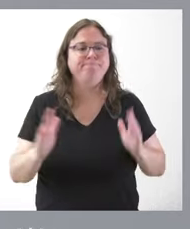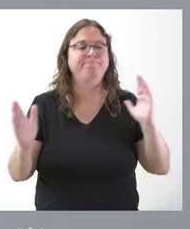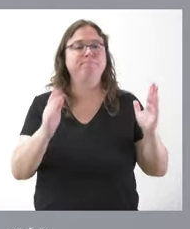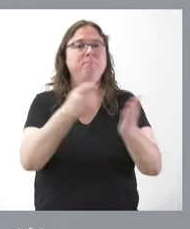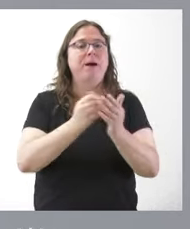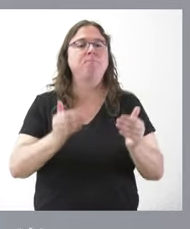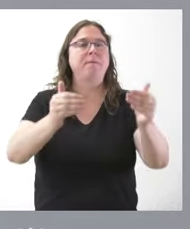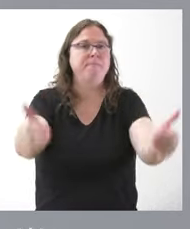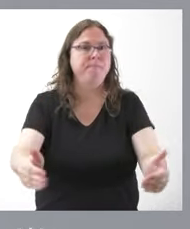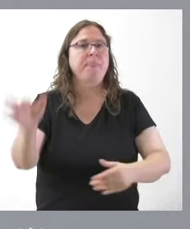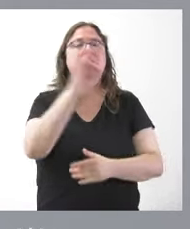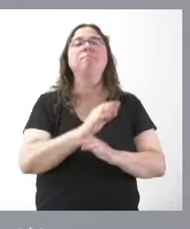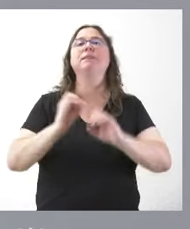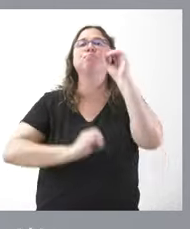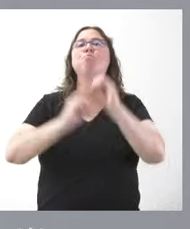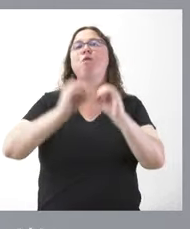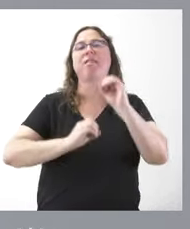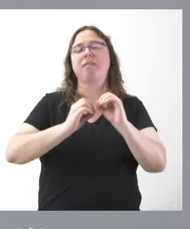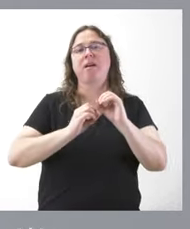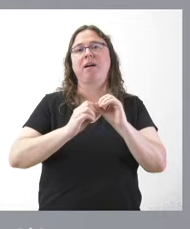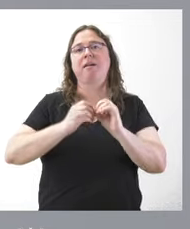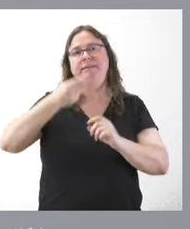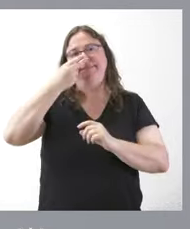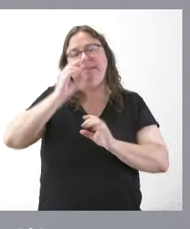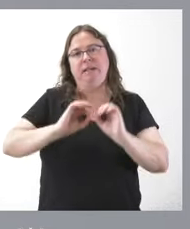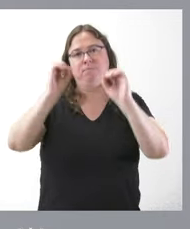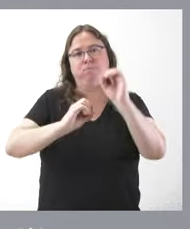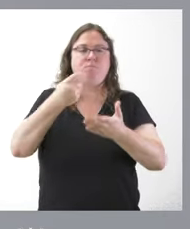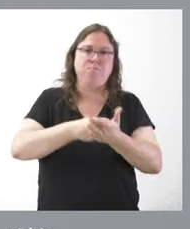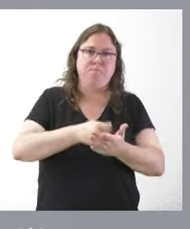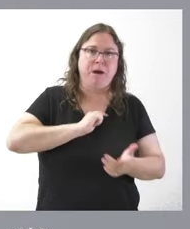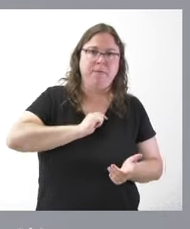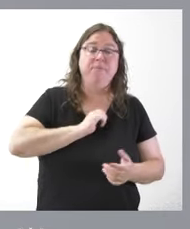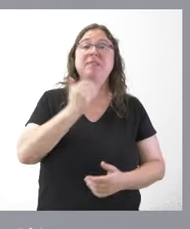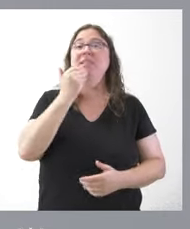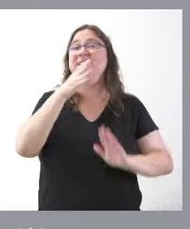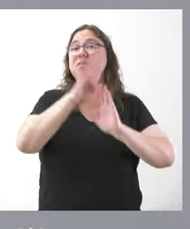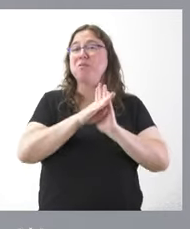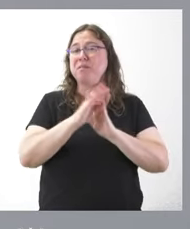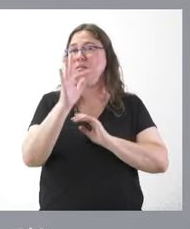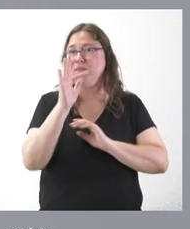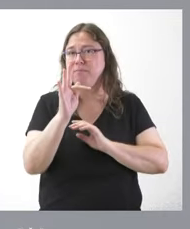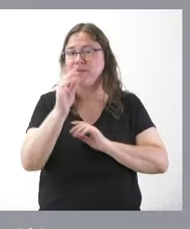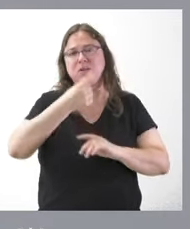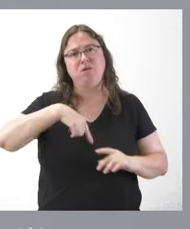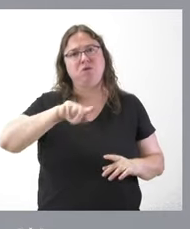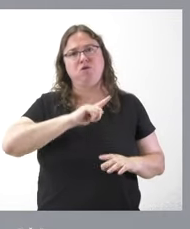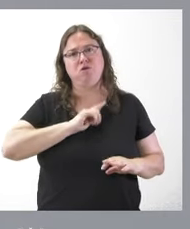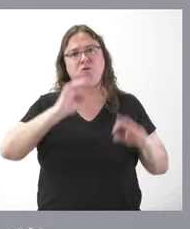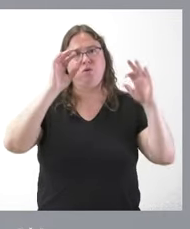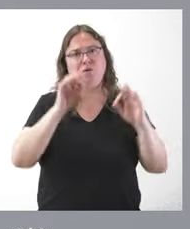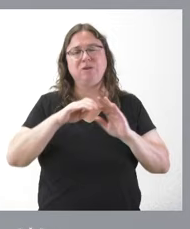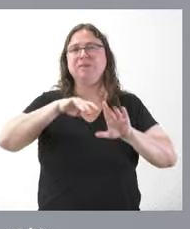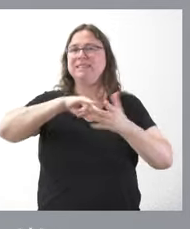pago y se fije un tipo de interés que sea conveniente en función de las condiciones del mercado si estas condiciones son favorables naturalmente nosotros el mecanismo de